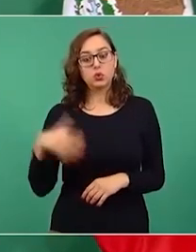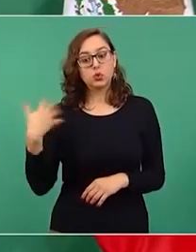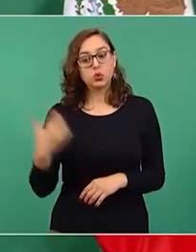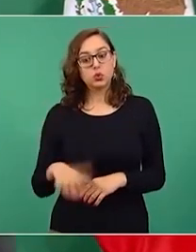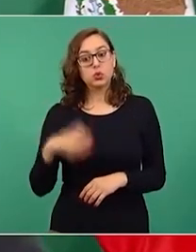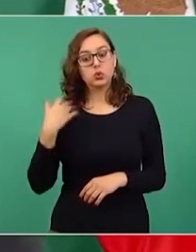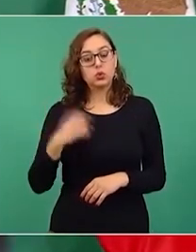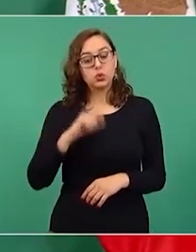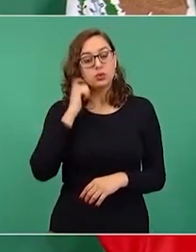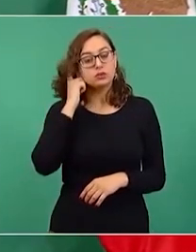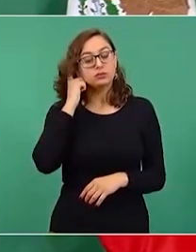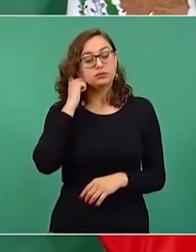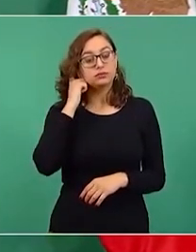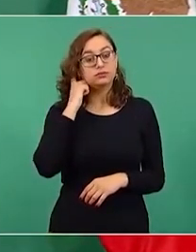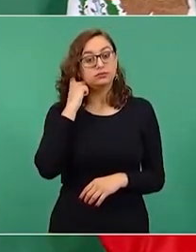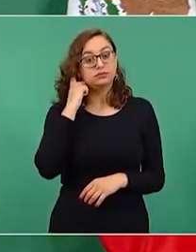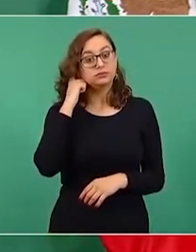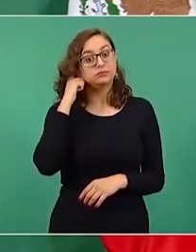¿cómo